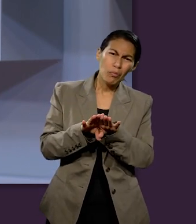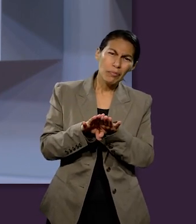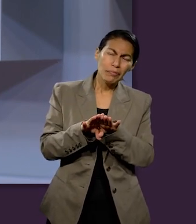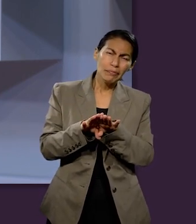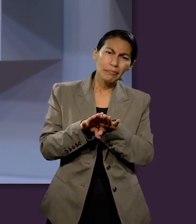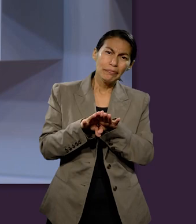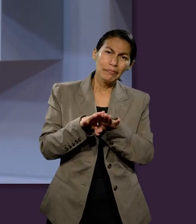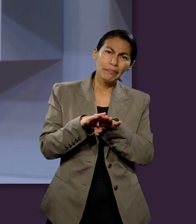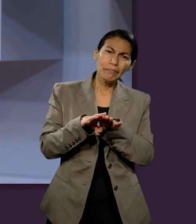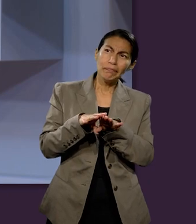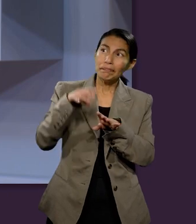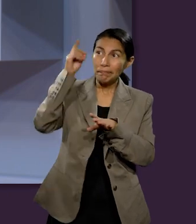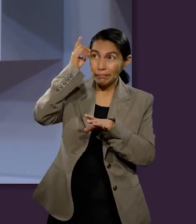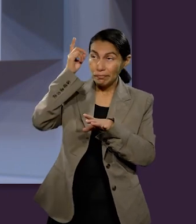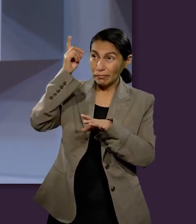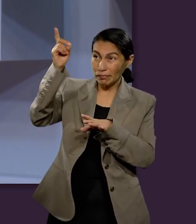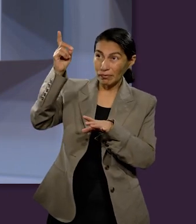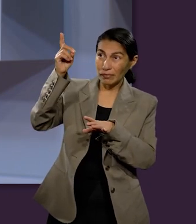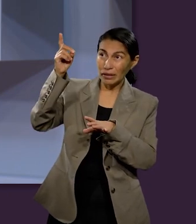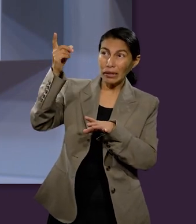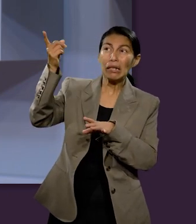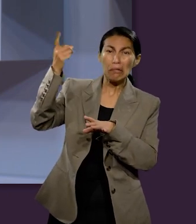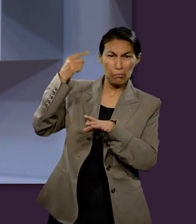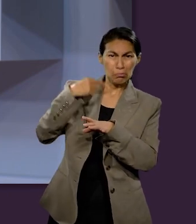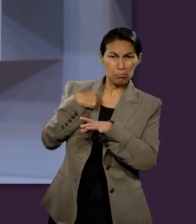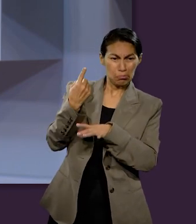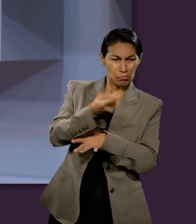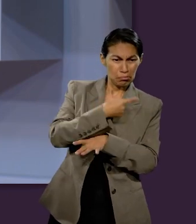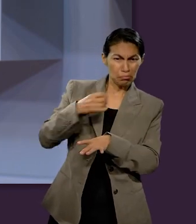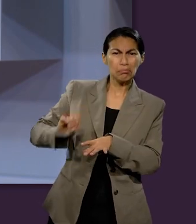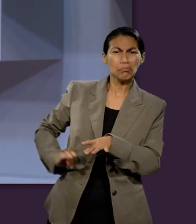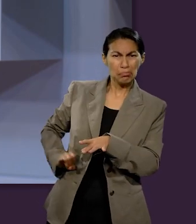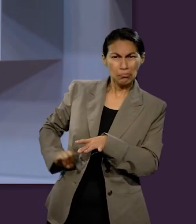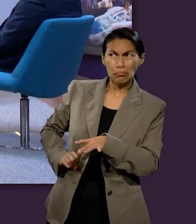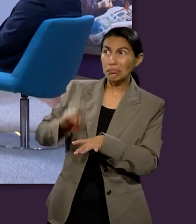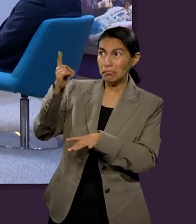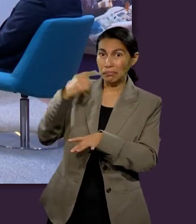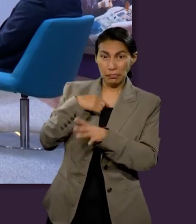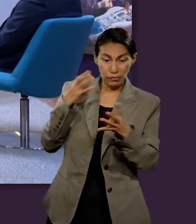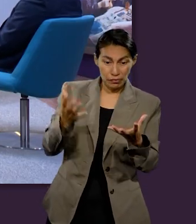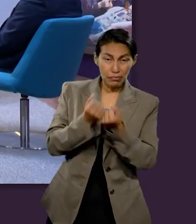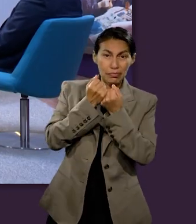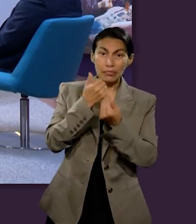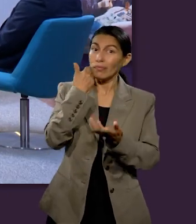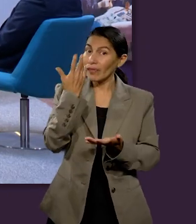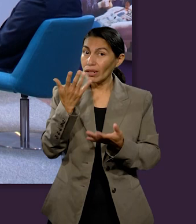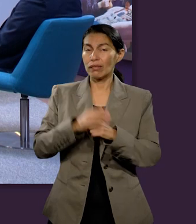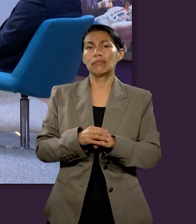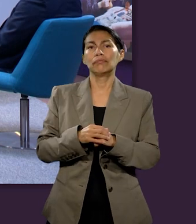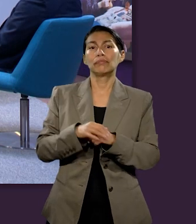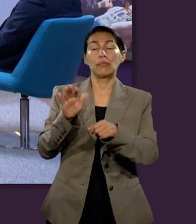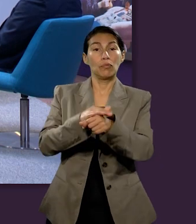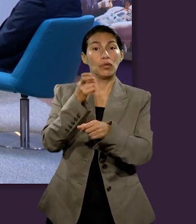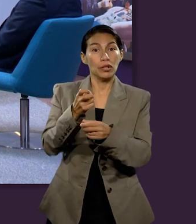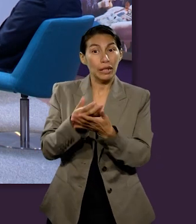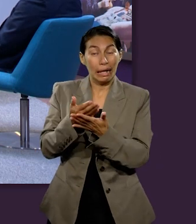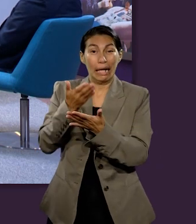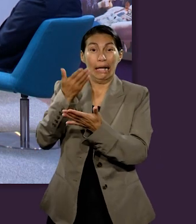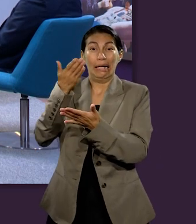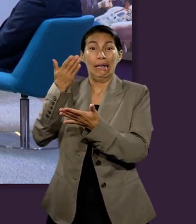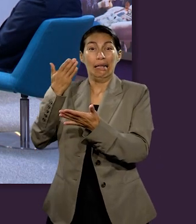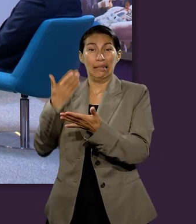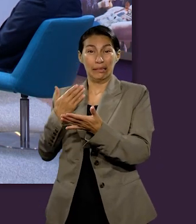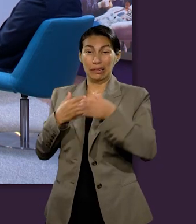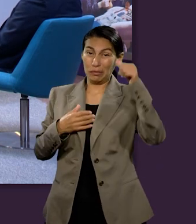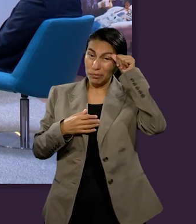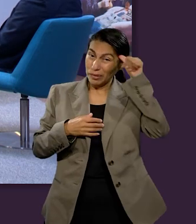mantel necesario para explicar por qué es que Dios está tan interesado en nosotros que a tal punto que